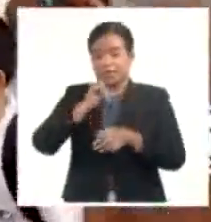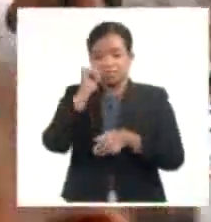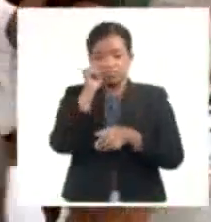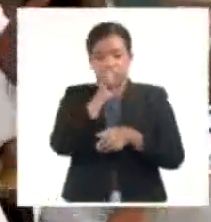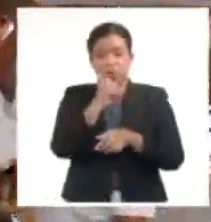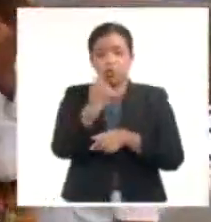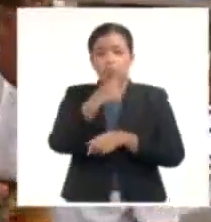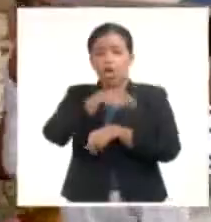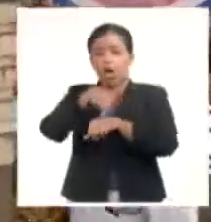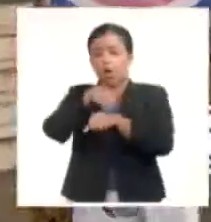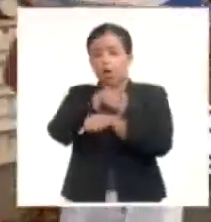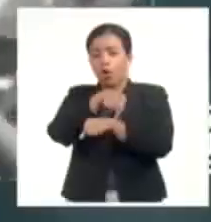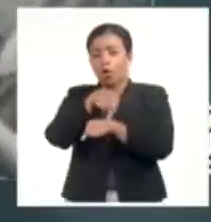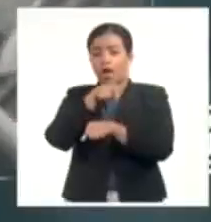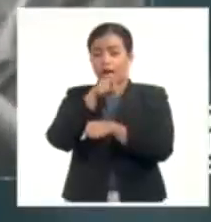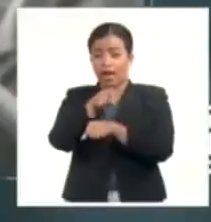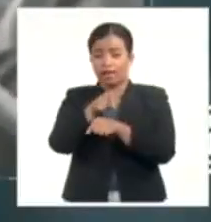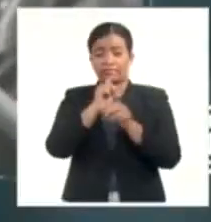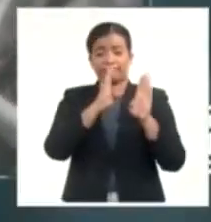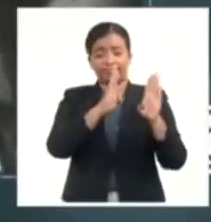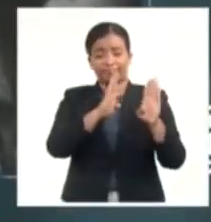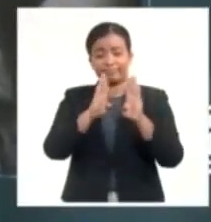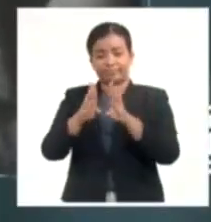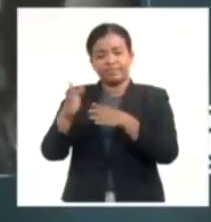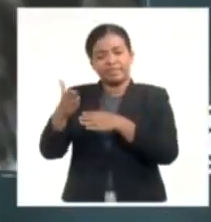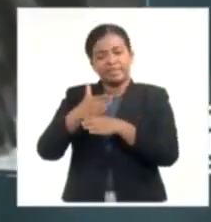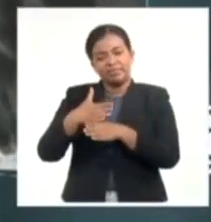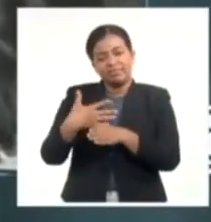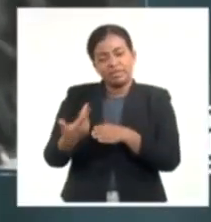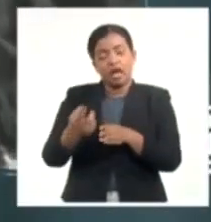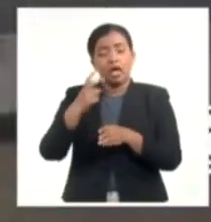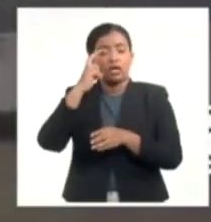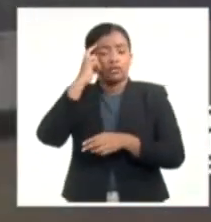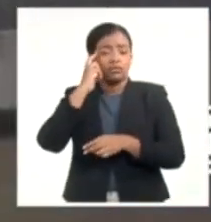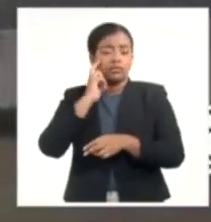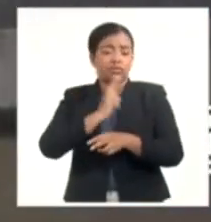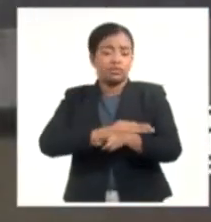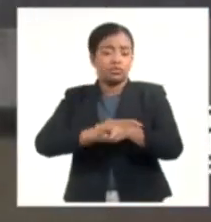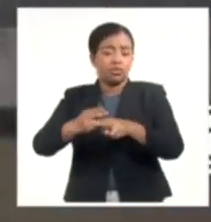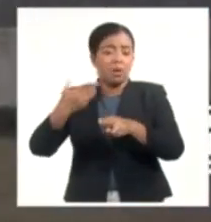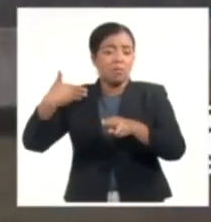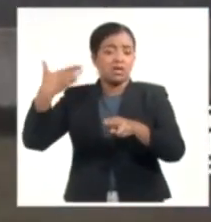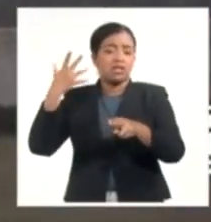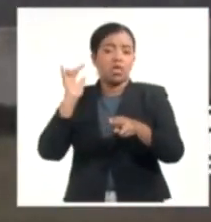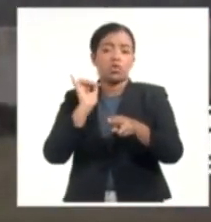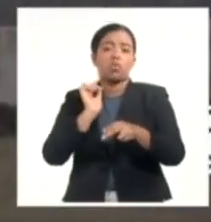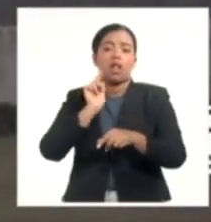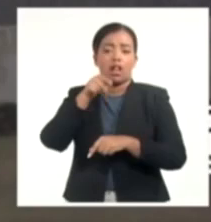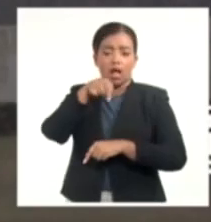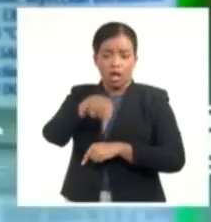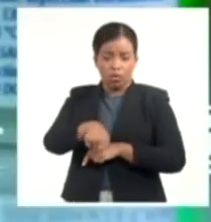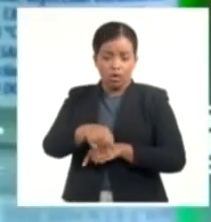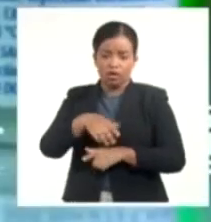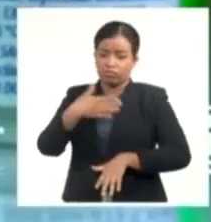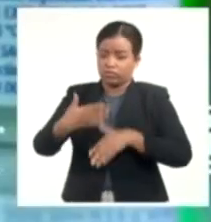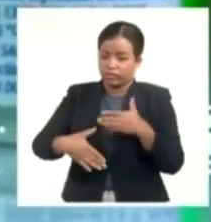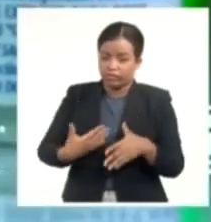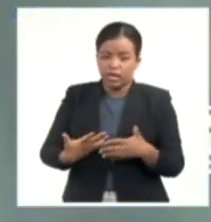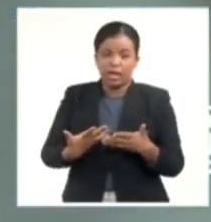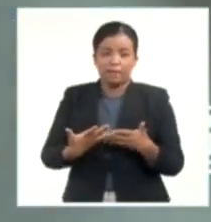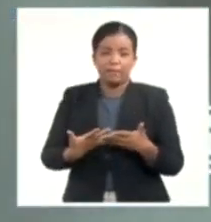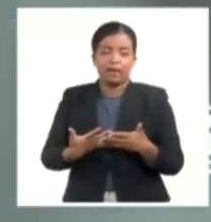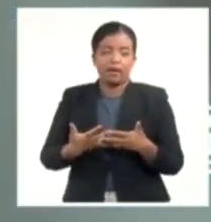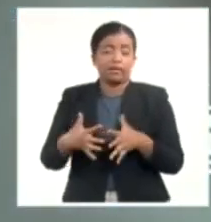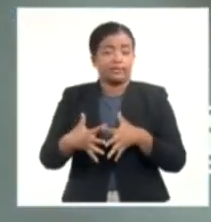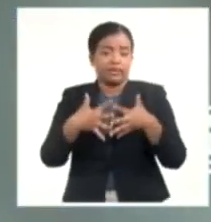capítulo refleja no solo el pasado, sino lleva su discurso al presente en medio de las provocaciones, la manipulación y las